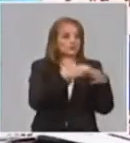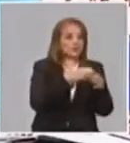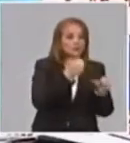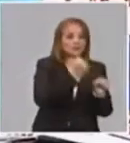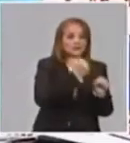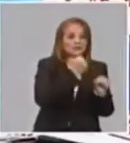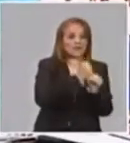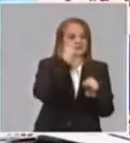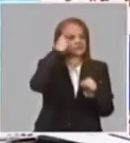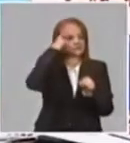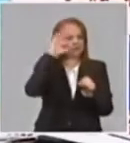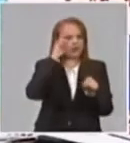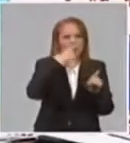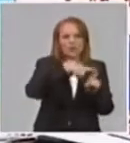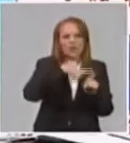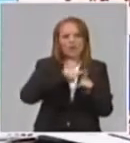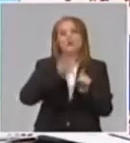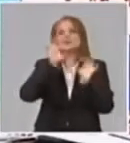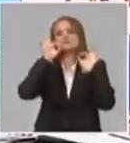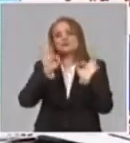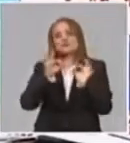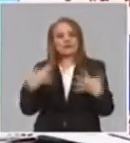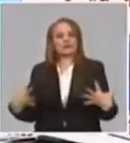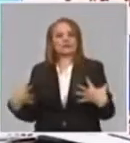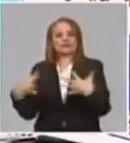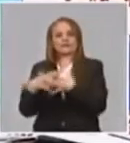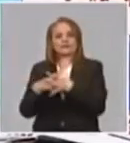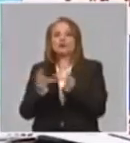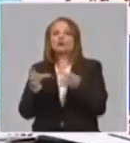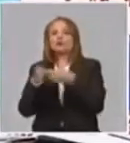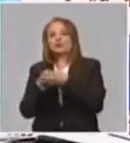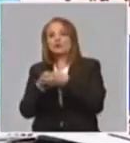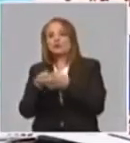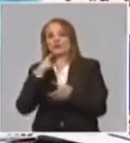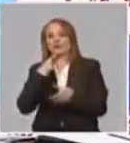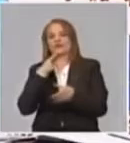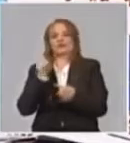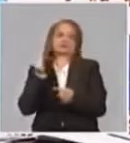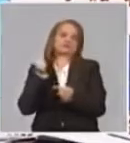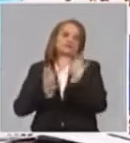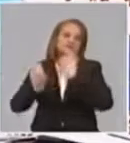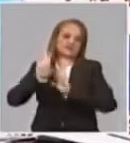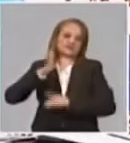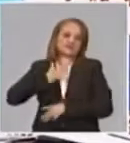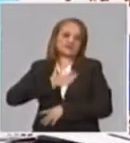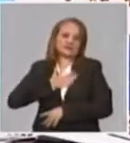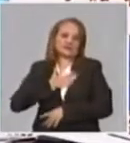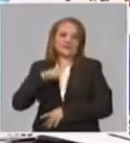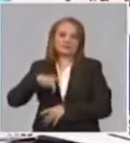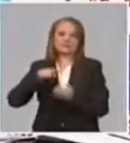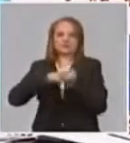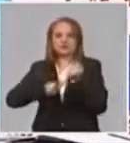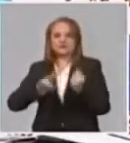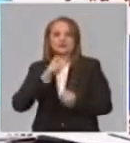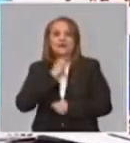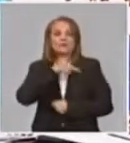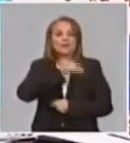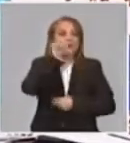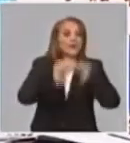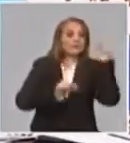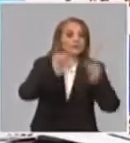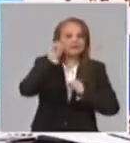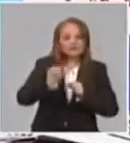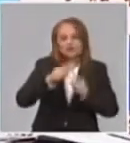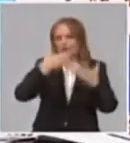de que se contribuya desde estas ciencias a, digamos, que haya más personas en las calles, que se entorpezca el